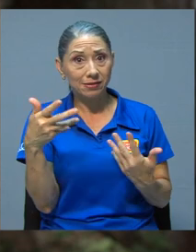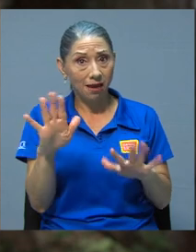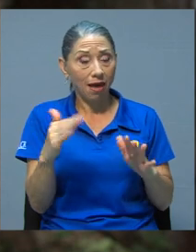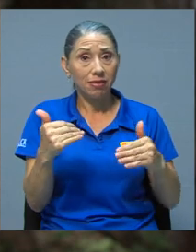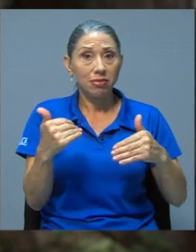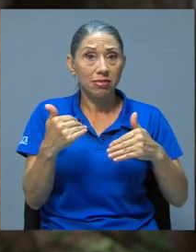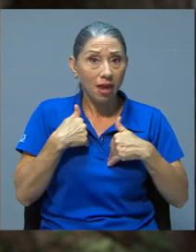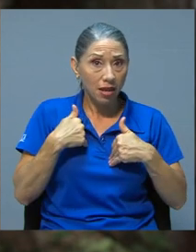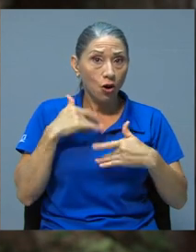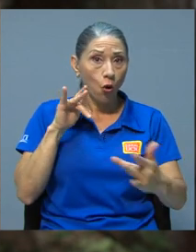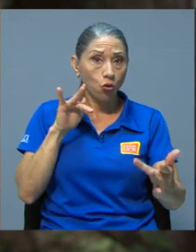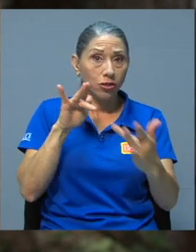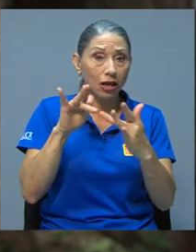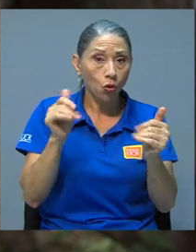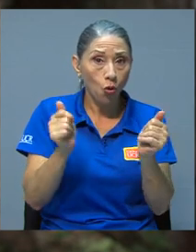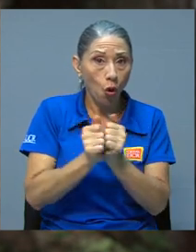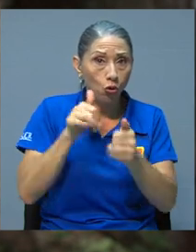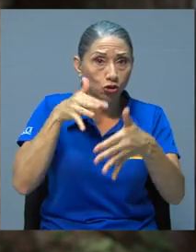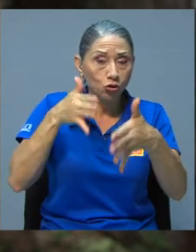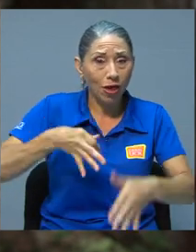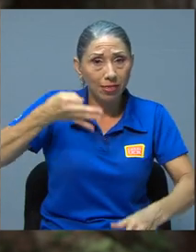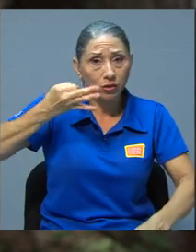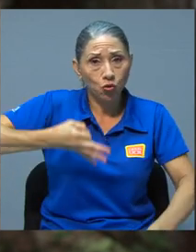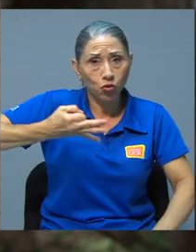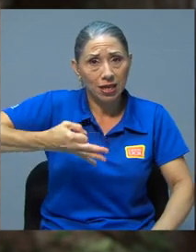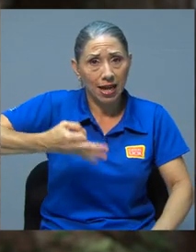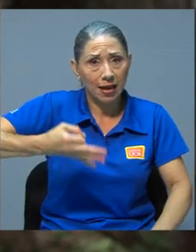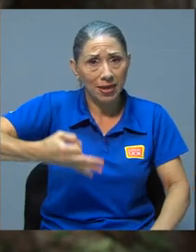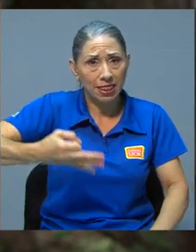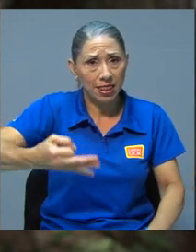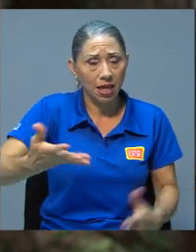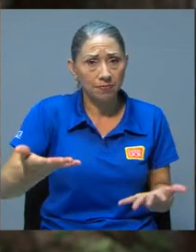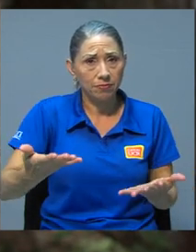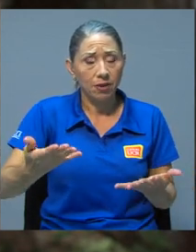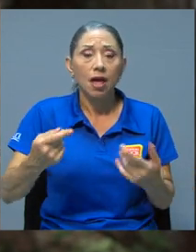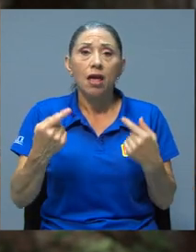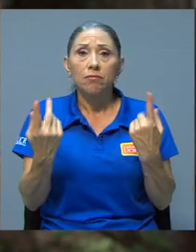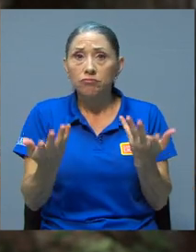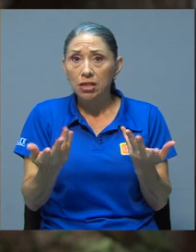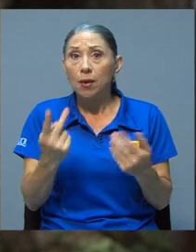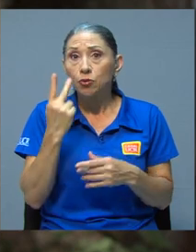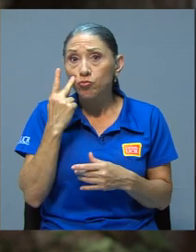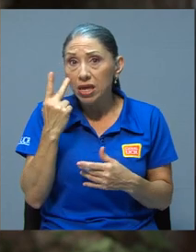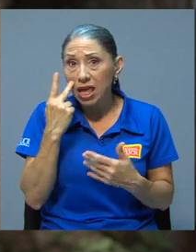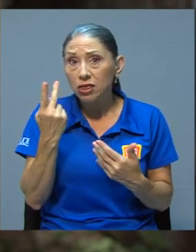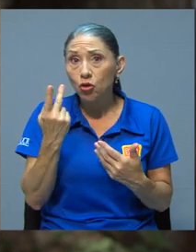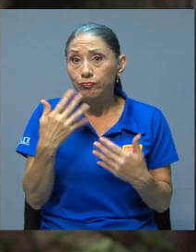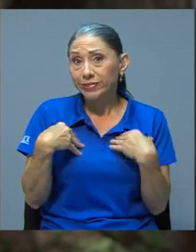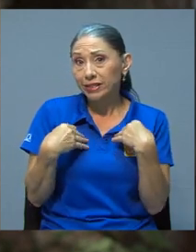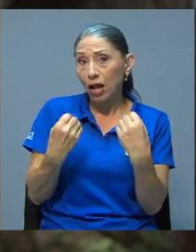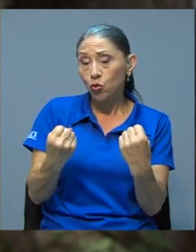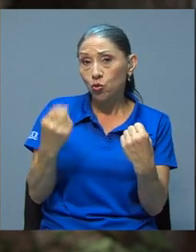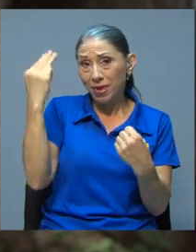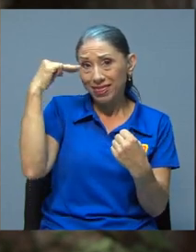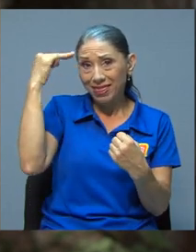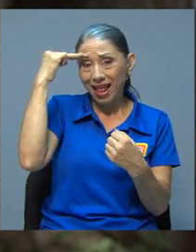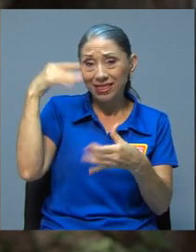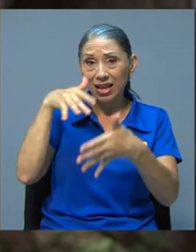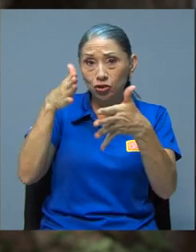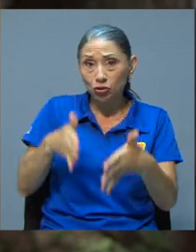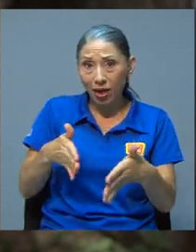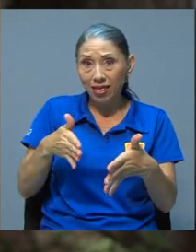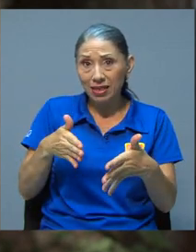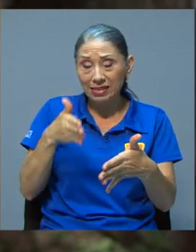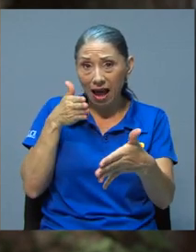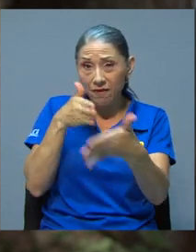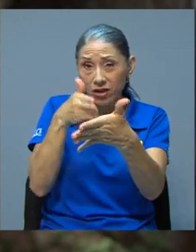contacto que tienen cotidiano con los estudiantes, ¿en realidad estamos viendo una afectación en la salud mental de nuestros